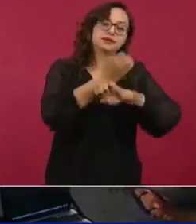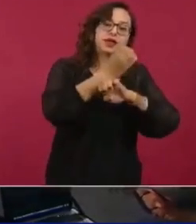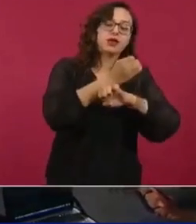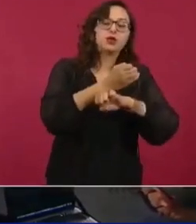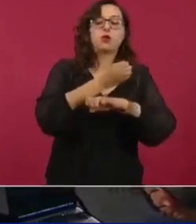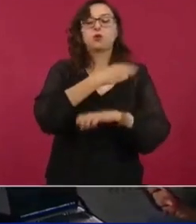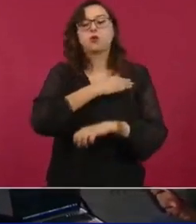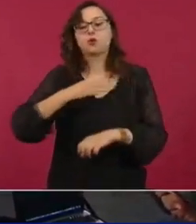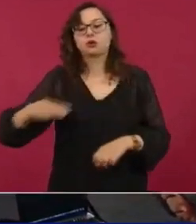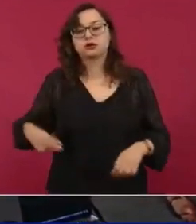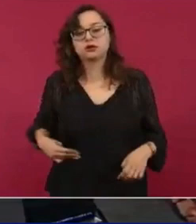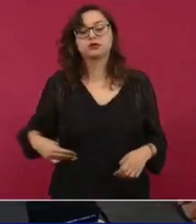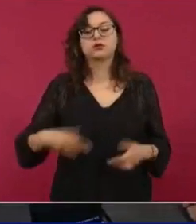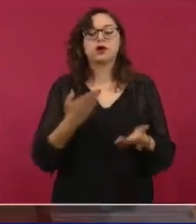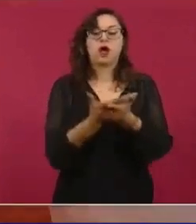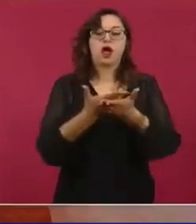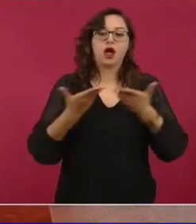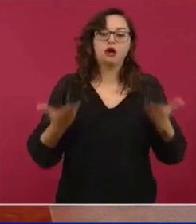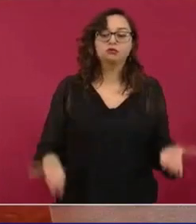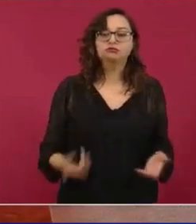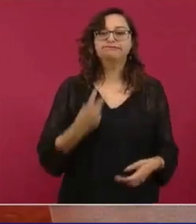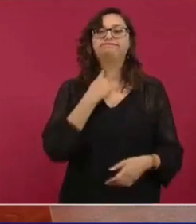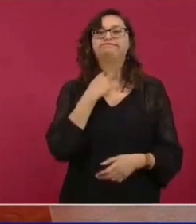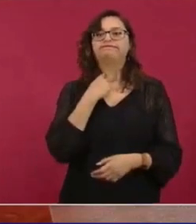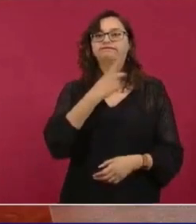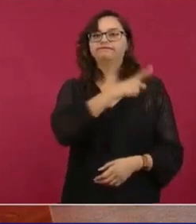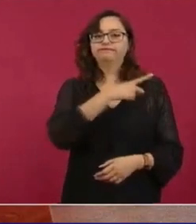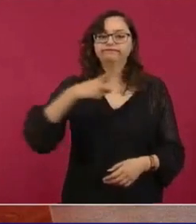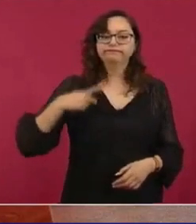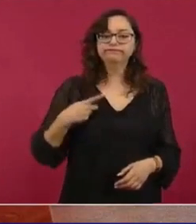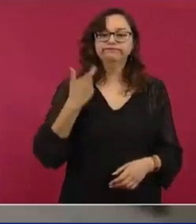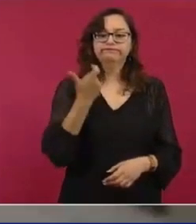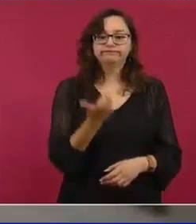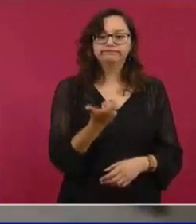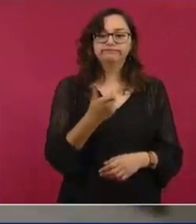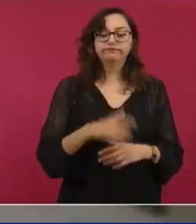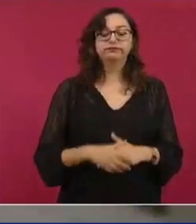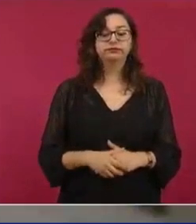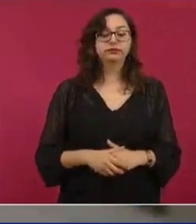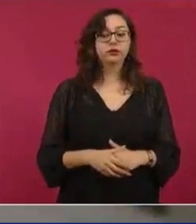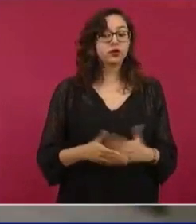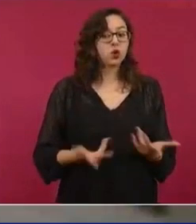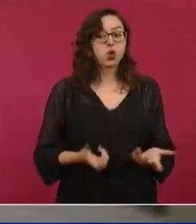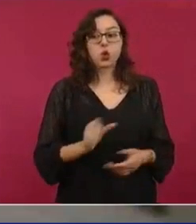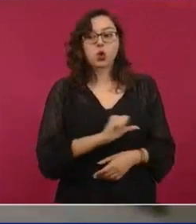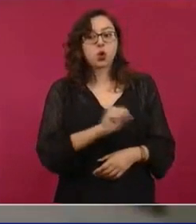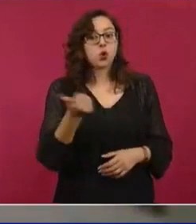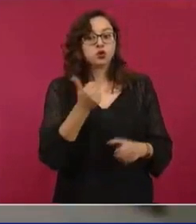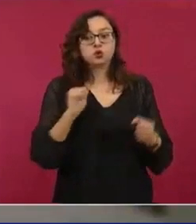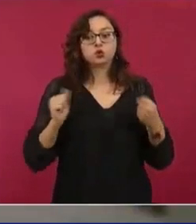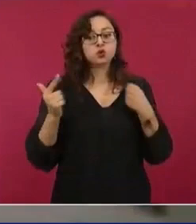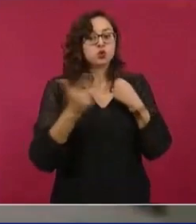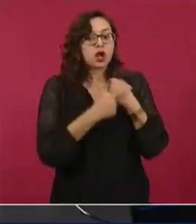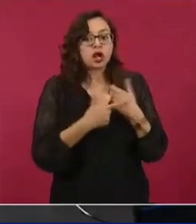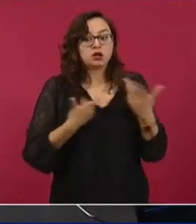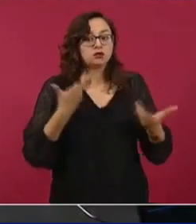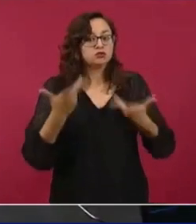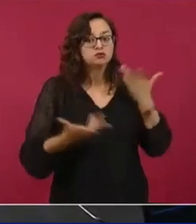Pero hay que revisar todo eso. ¿No hay otro mecanismo para echarlas abajo? Pues sólo